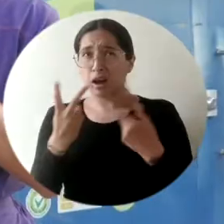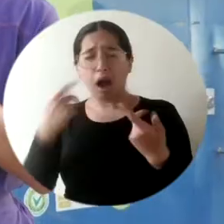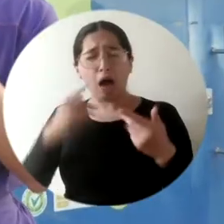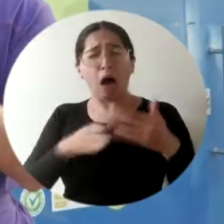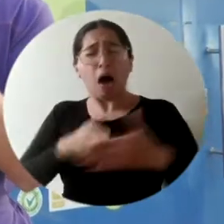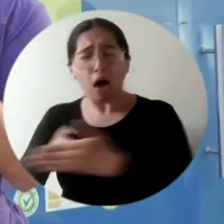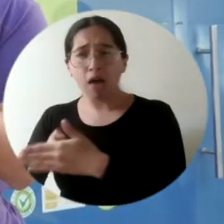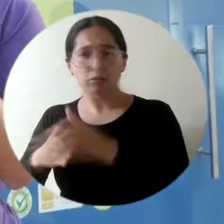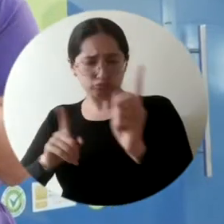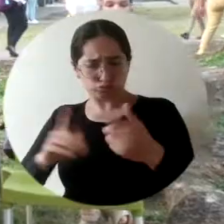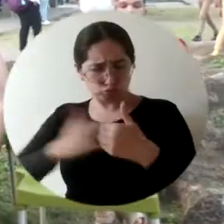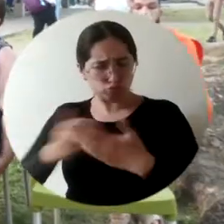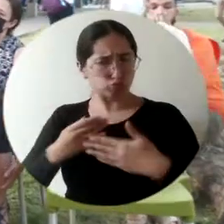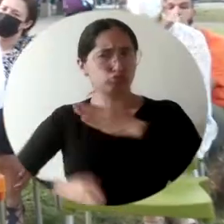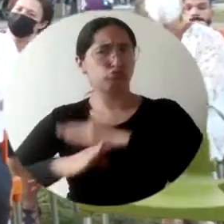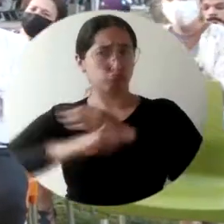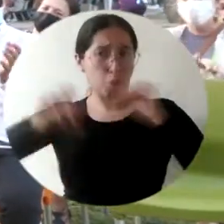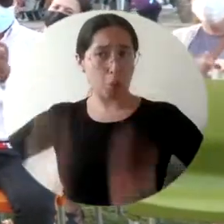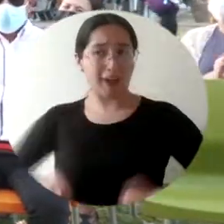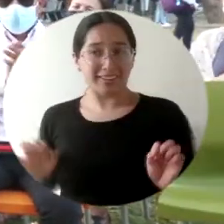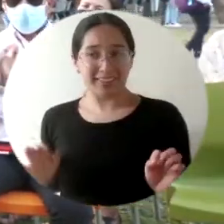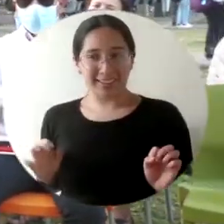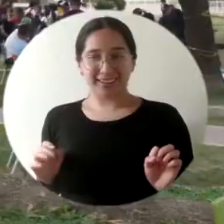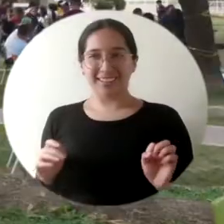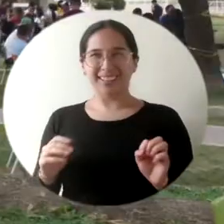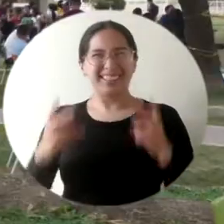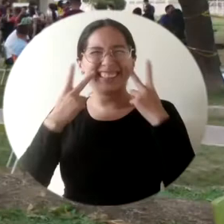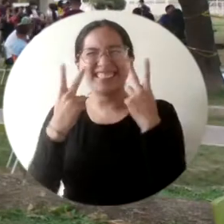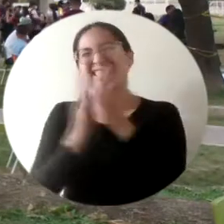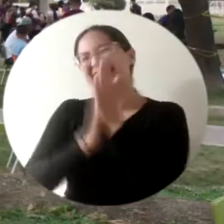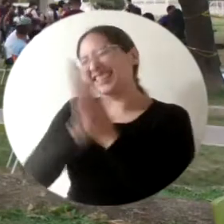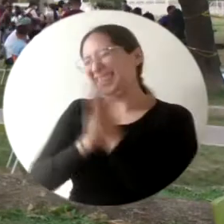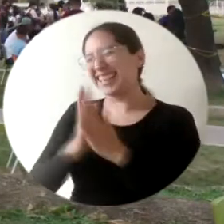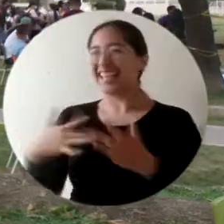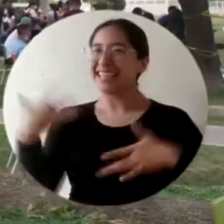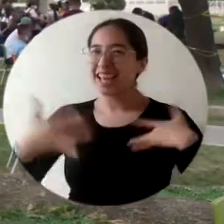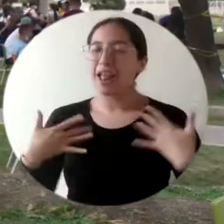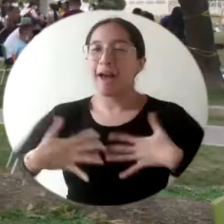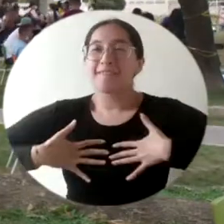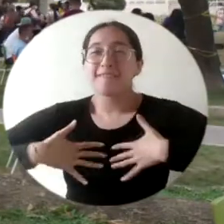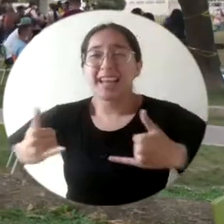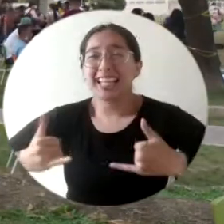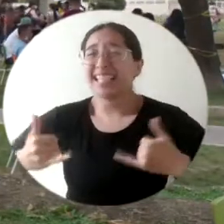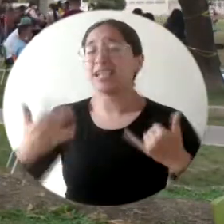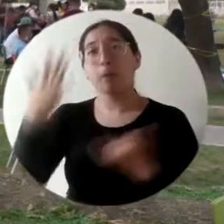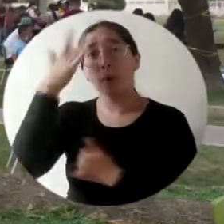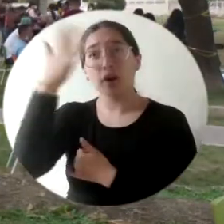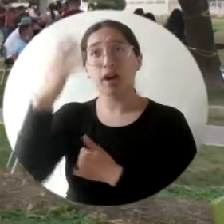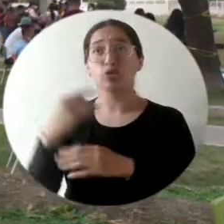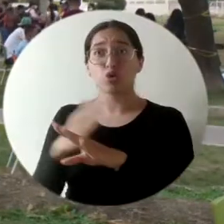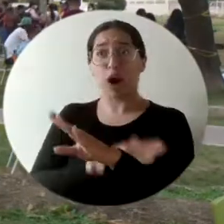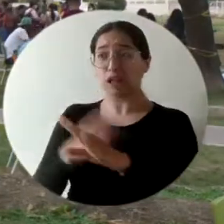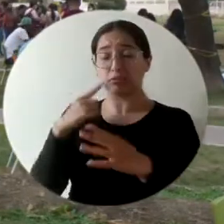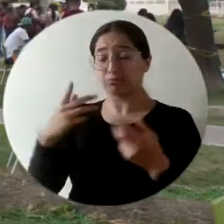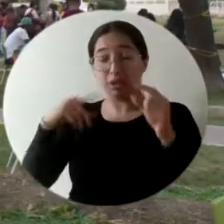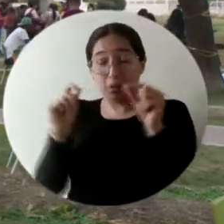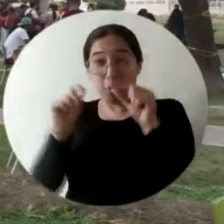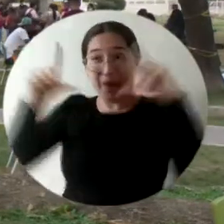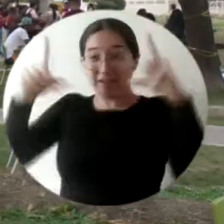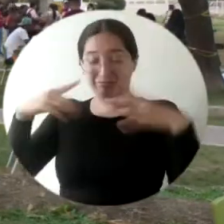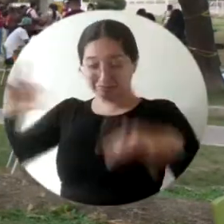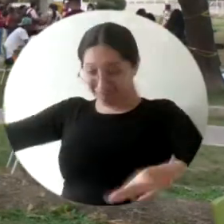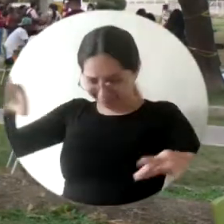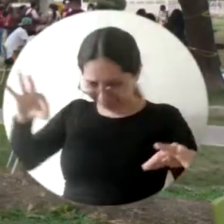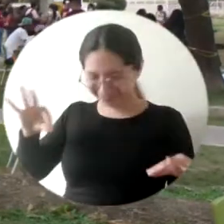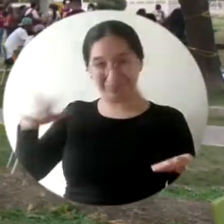discapacidad visual no es un impedimento para lograr sus metas. Bueno, pues la verdad me siento muy feliz porque era algo que